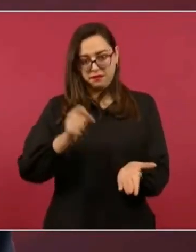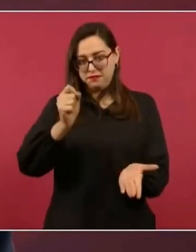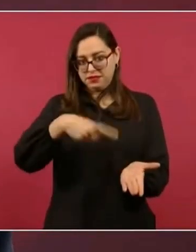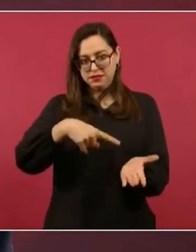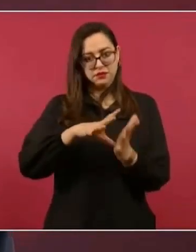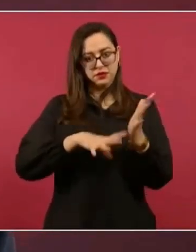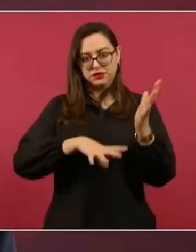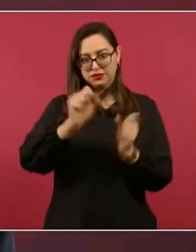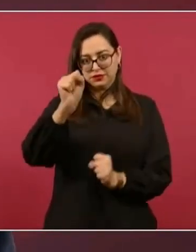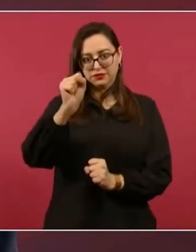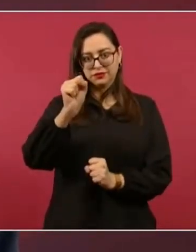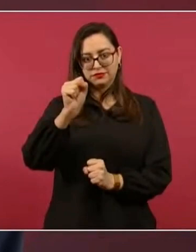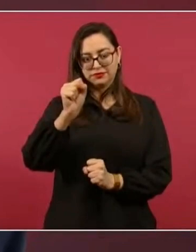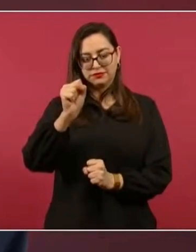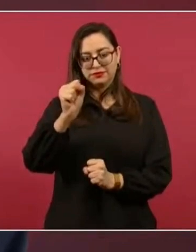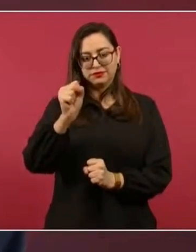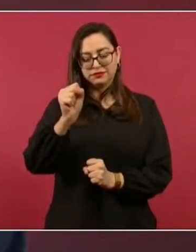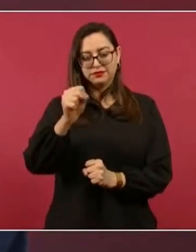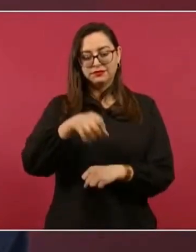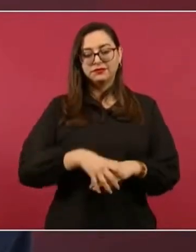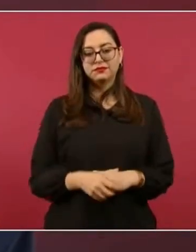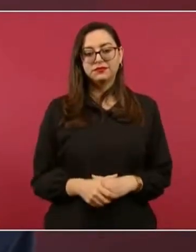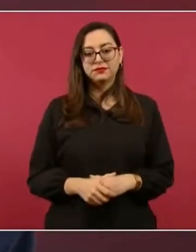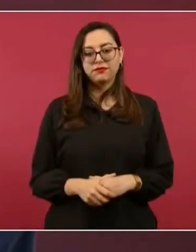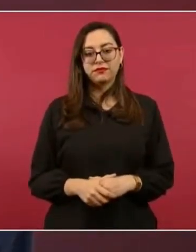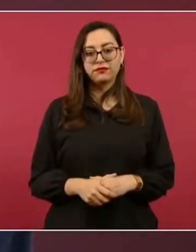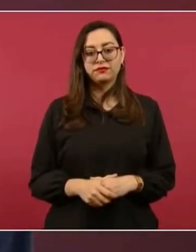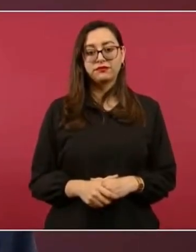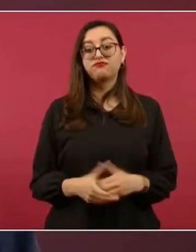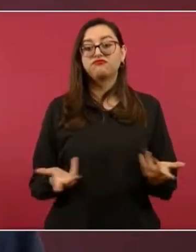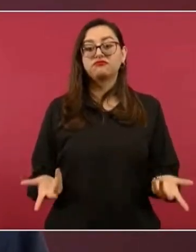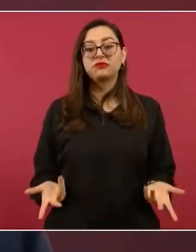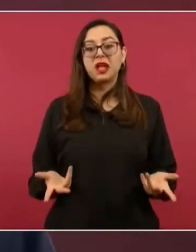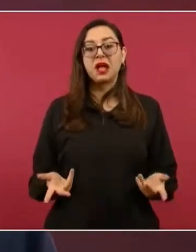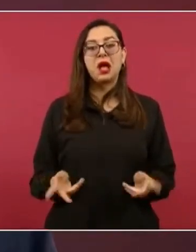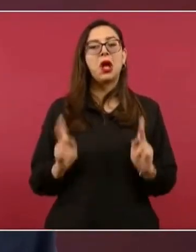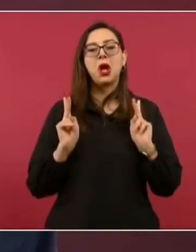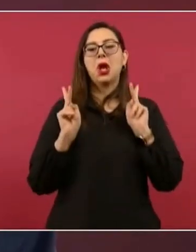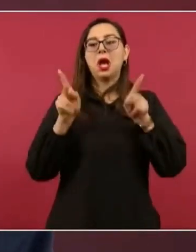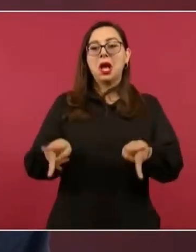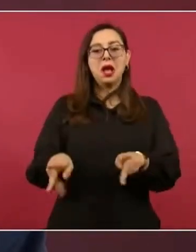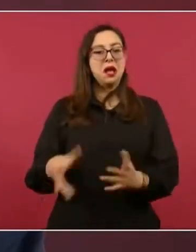Entonces, no es nada más el puente, el